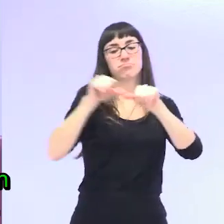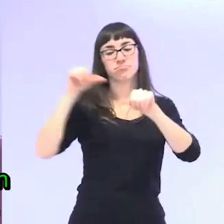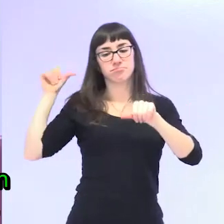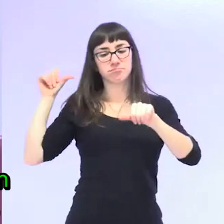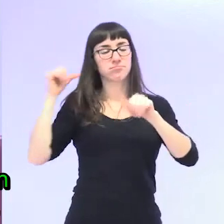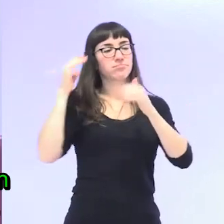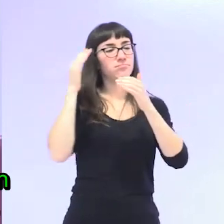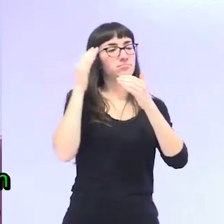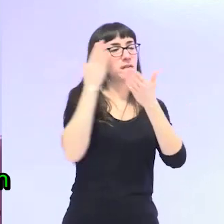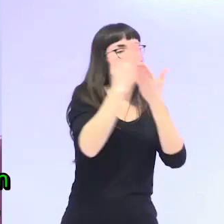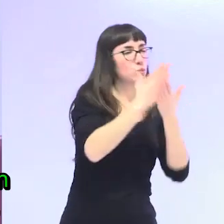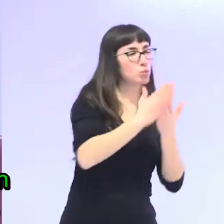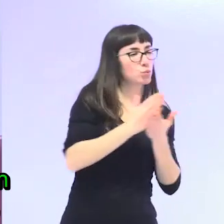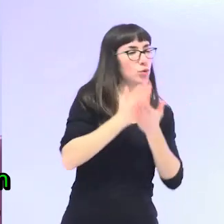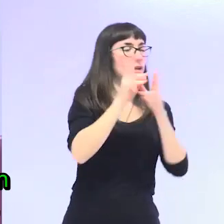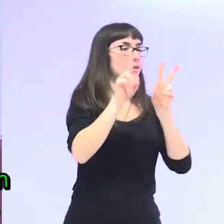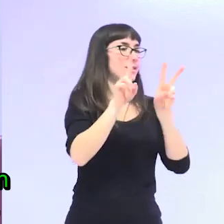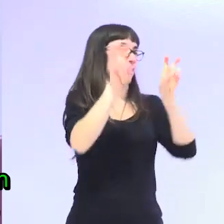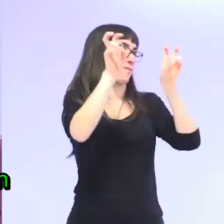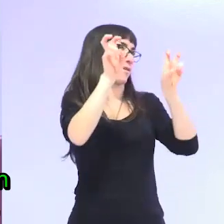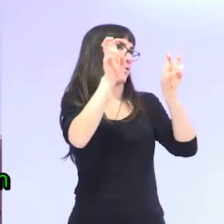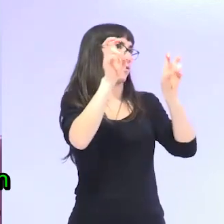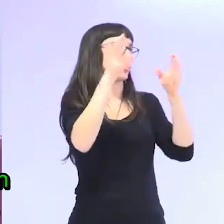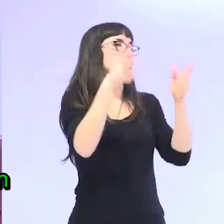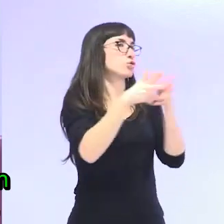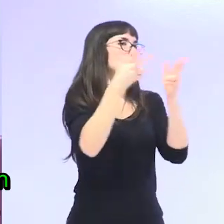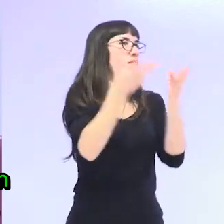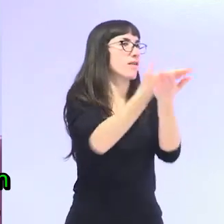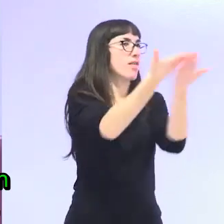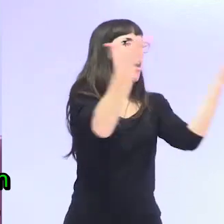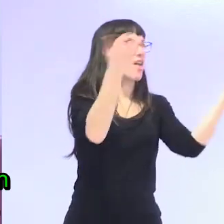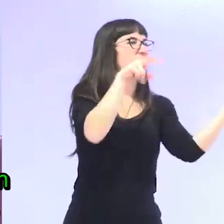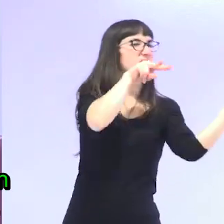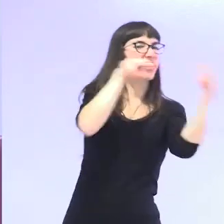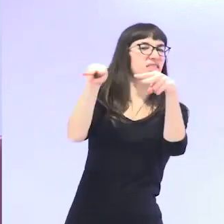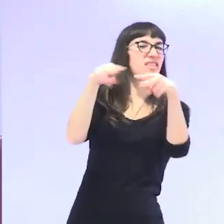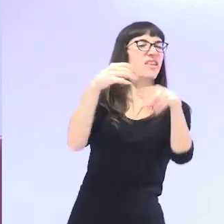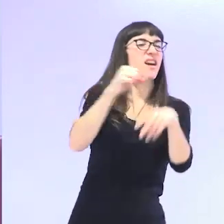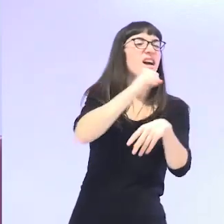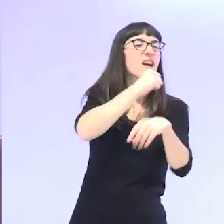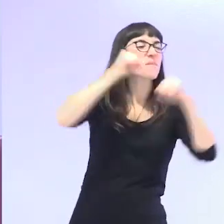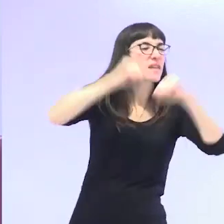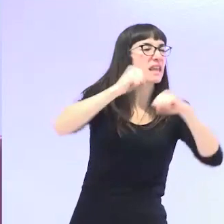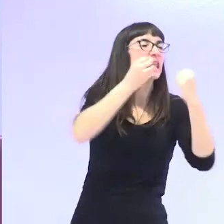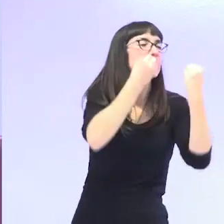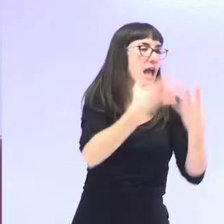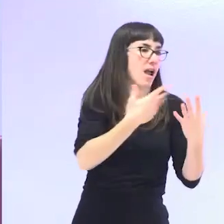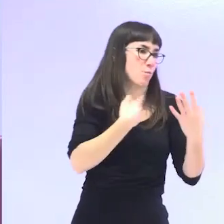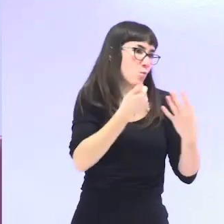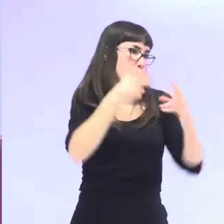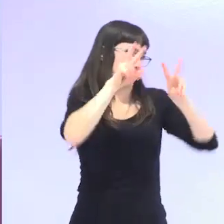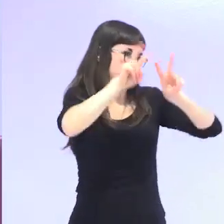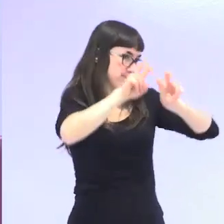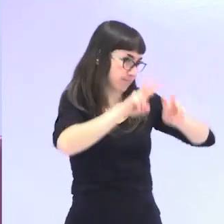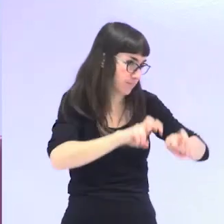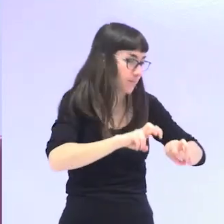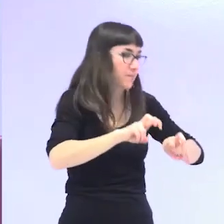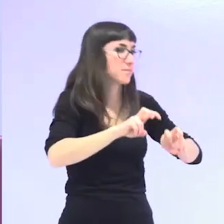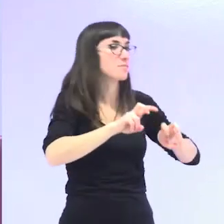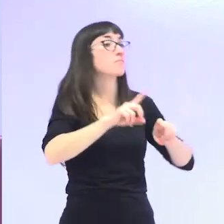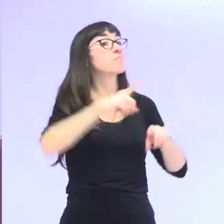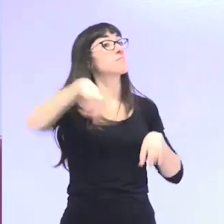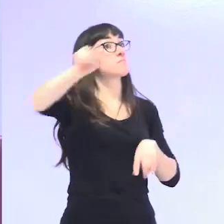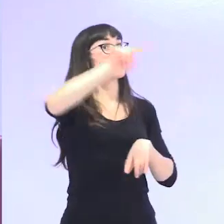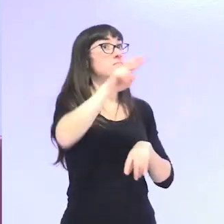todavía las representaciones sociales que existen acerca del envejecimiento y de la vejez. Y cómo, cuando veáis que